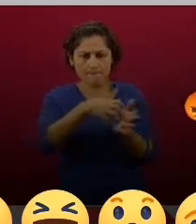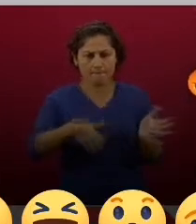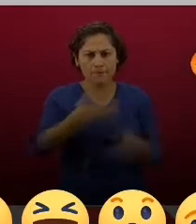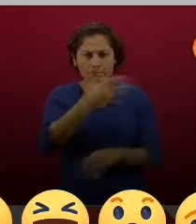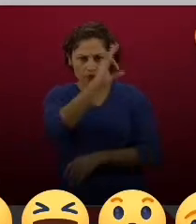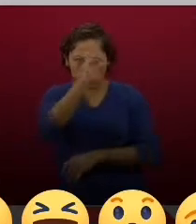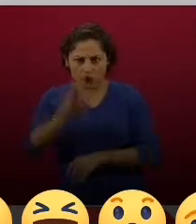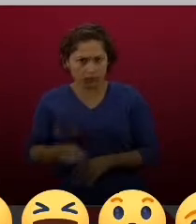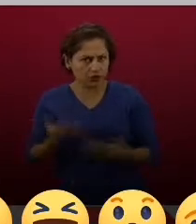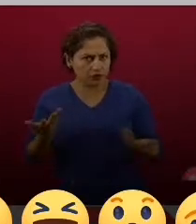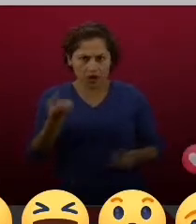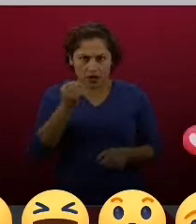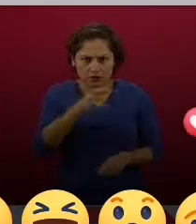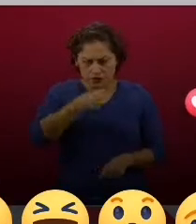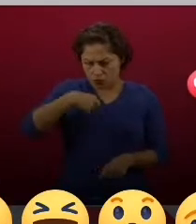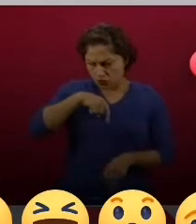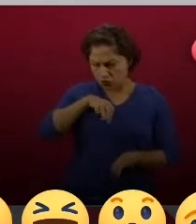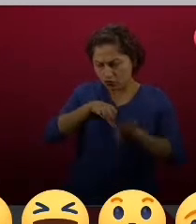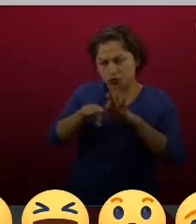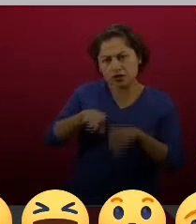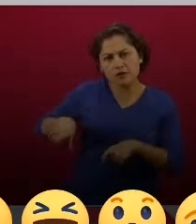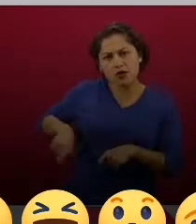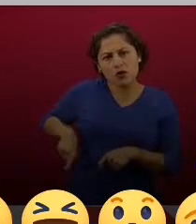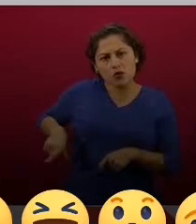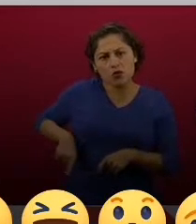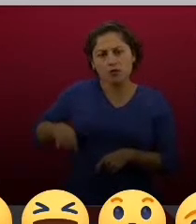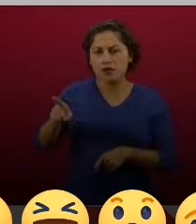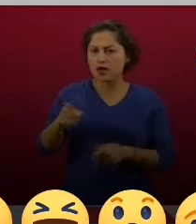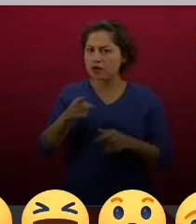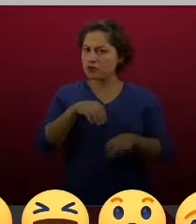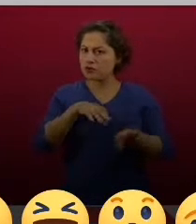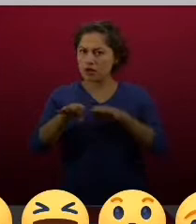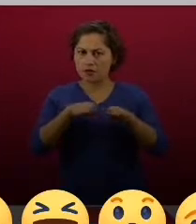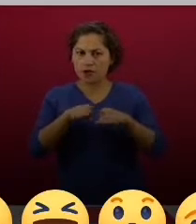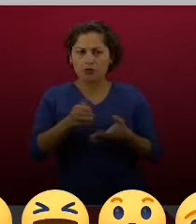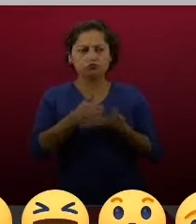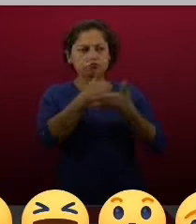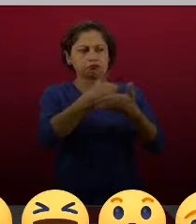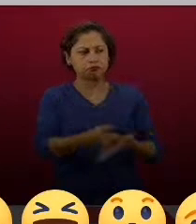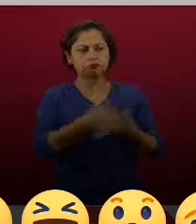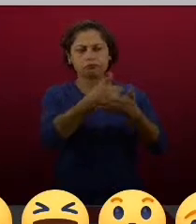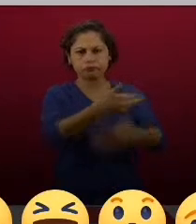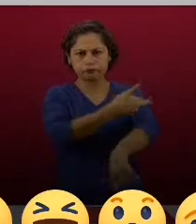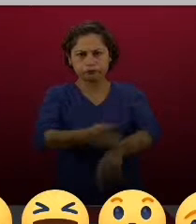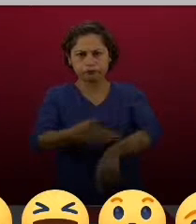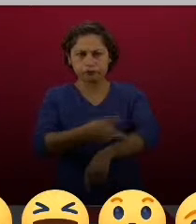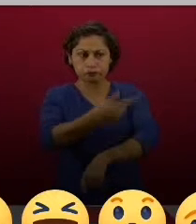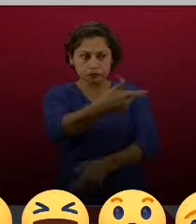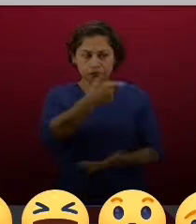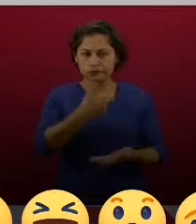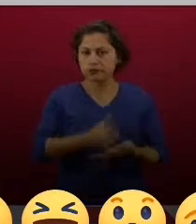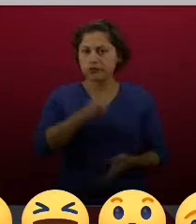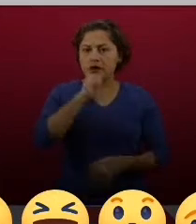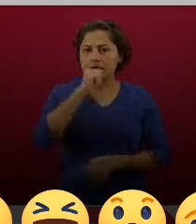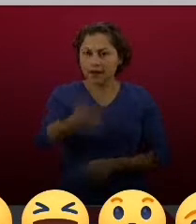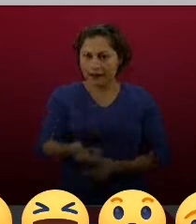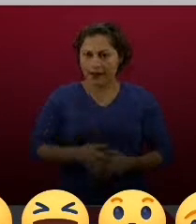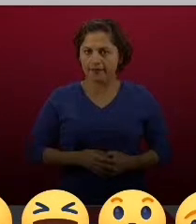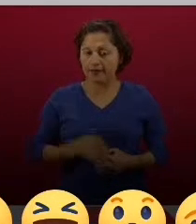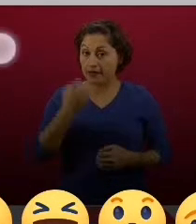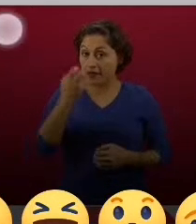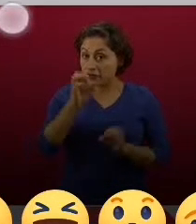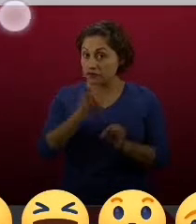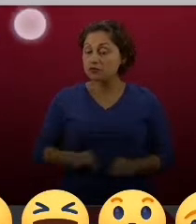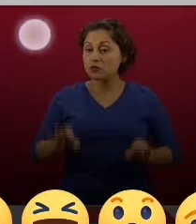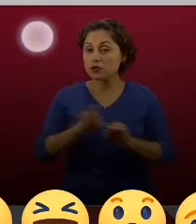a darle el mejor servicio posible y por eso estamos haciendo todas las mejoras que tenemos. También es importante decirle a la gente